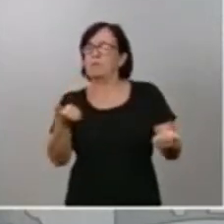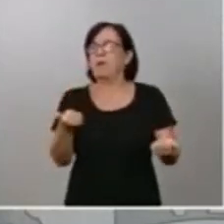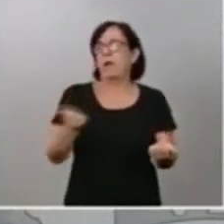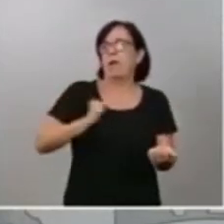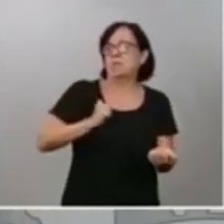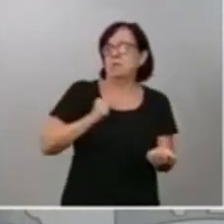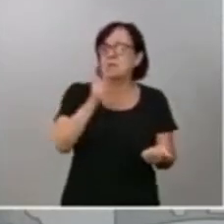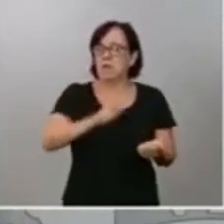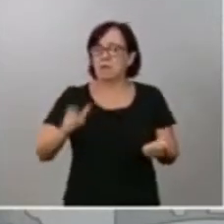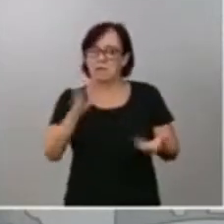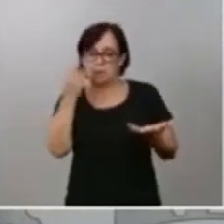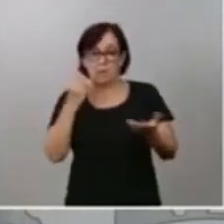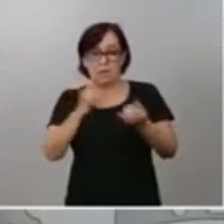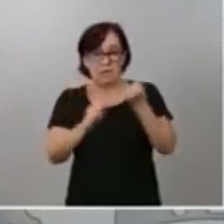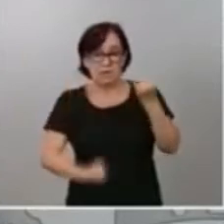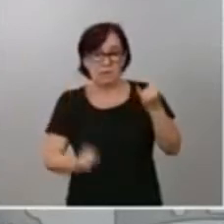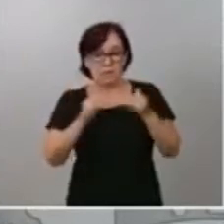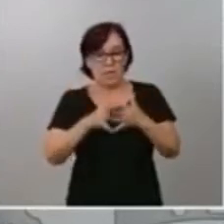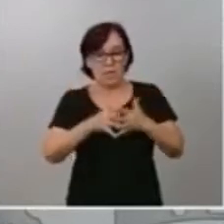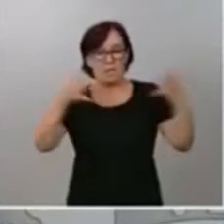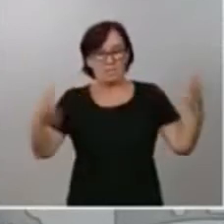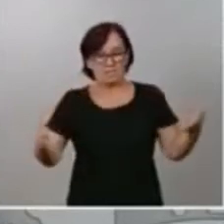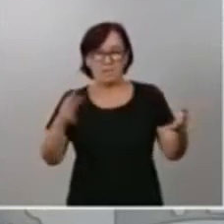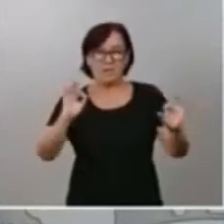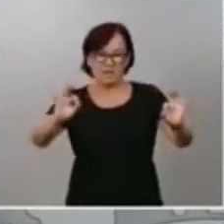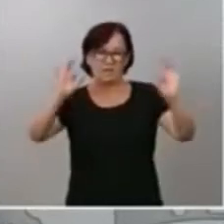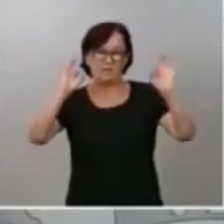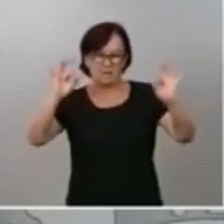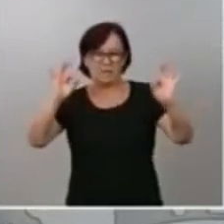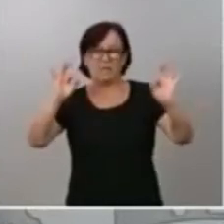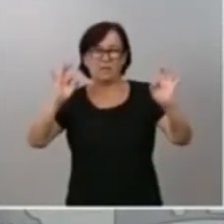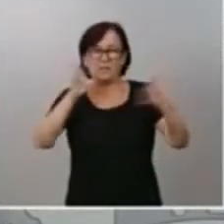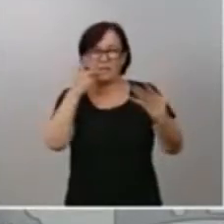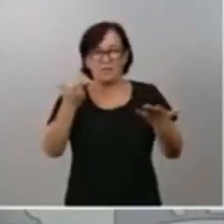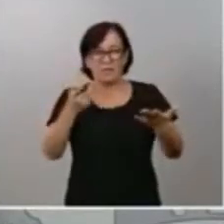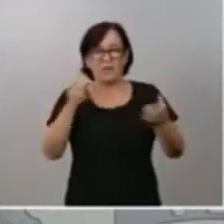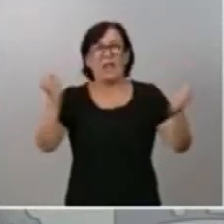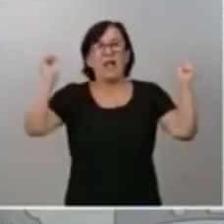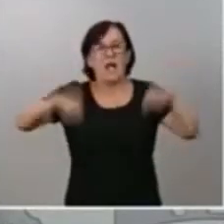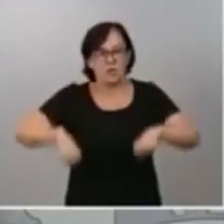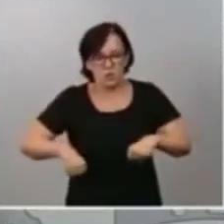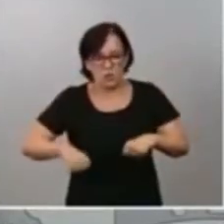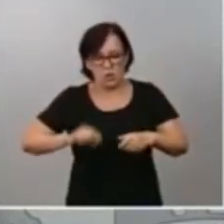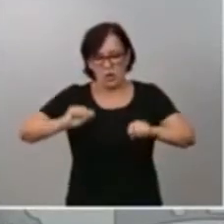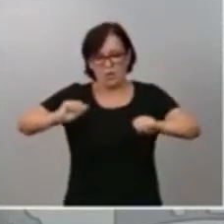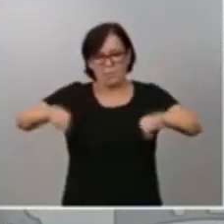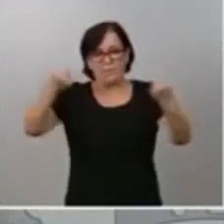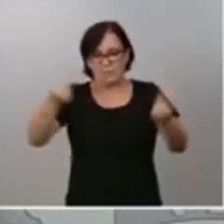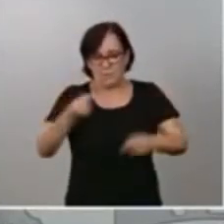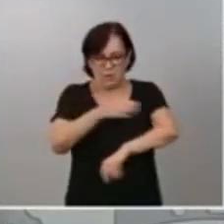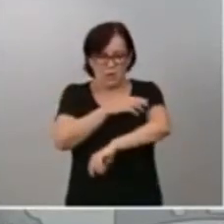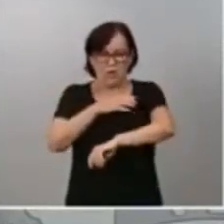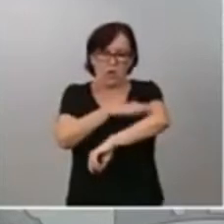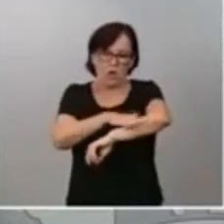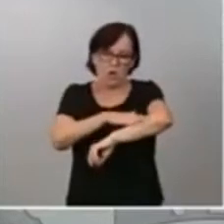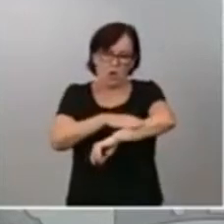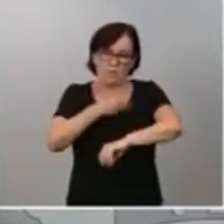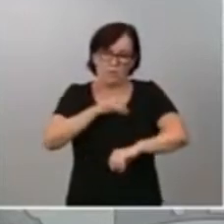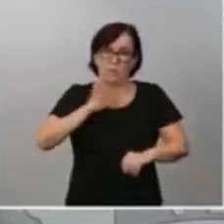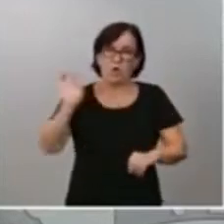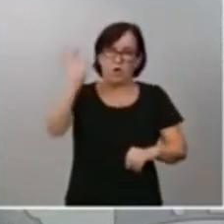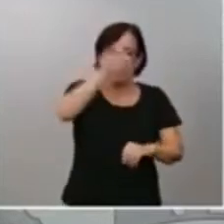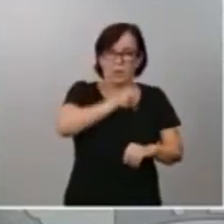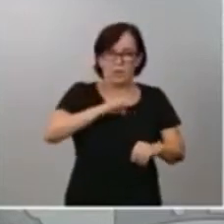cantidad citada se ampliará excepcionalmente tras el reciente acuerdo firmado por el Gobierno de España con las comunidades autónomas un acuerdo marco